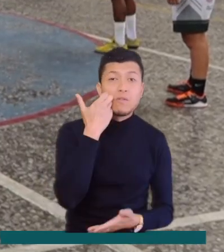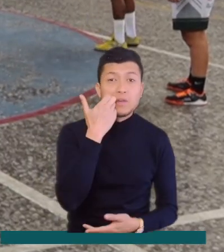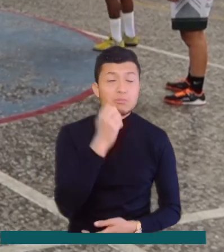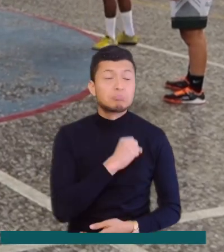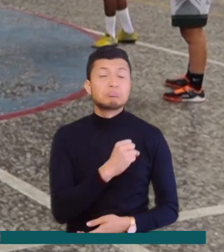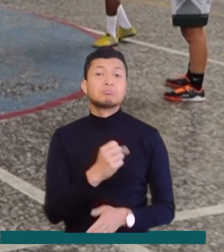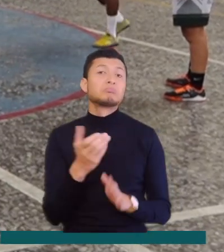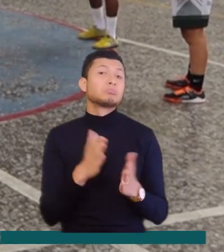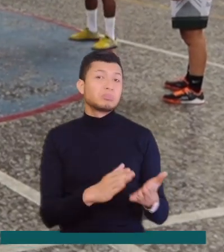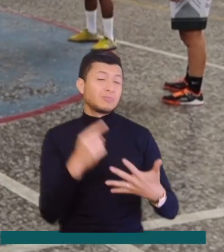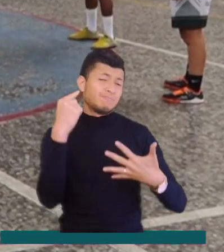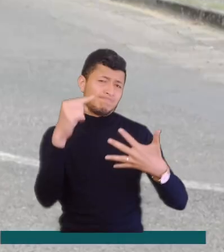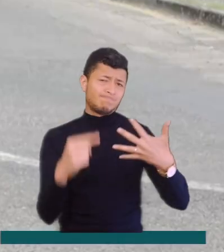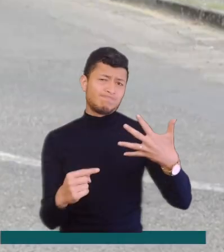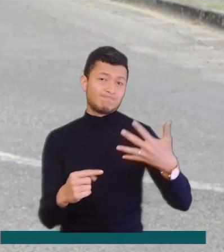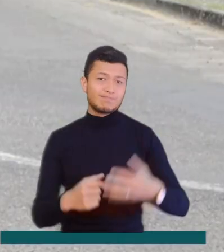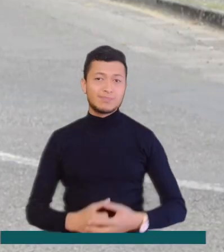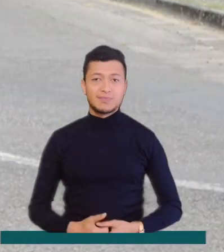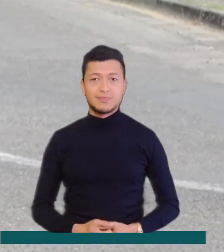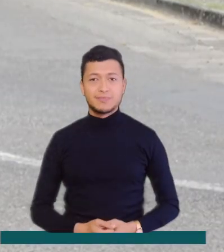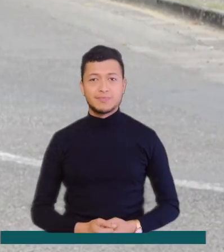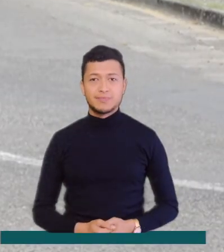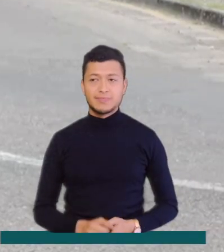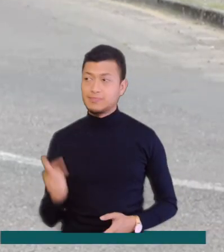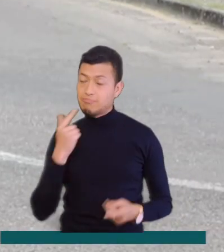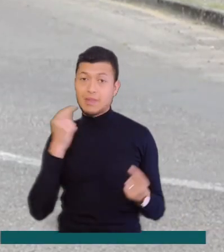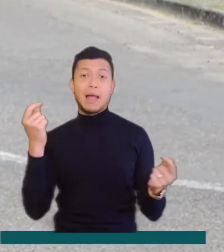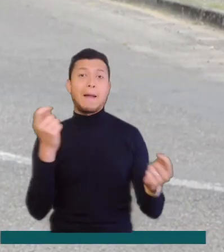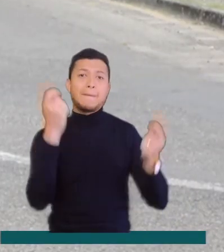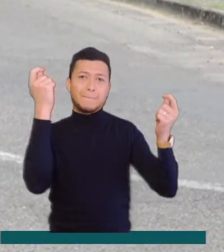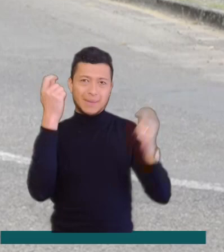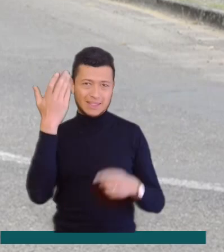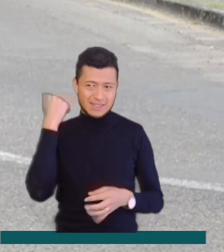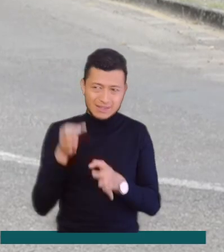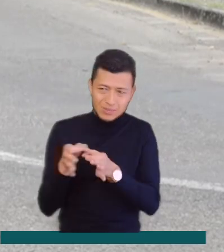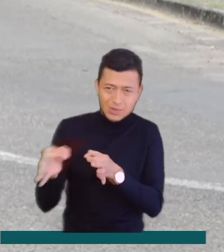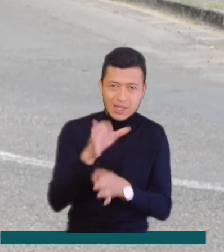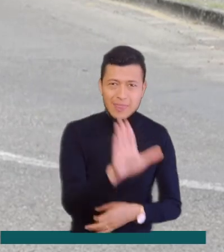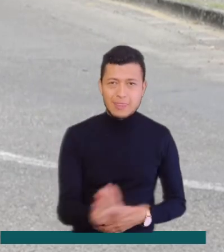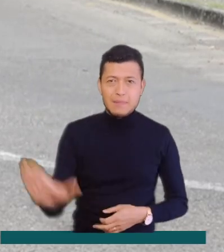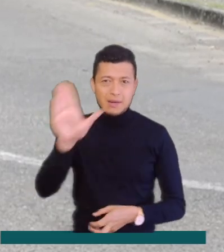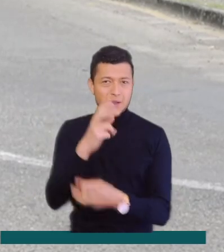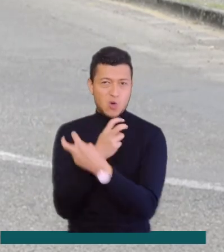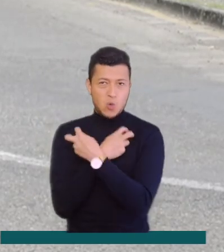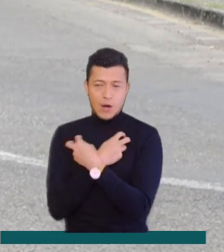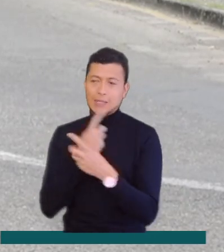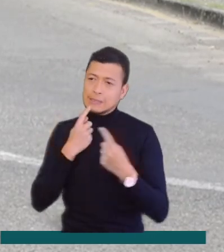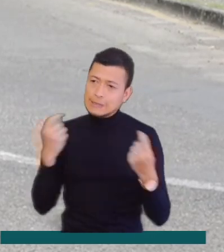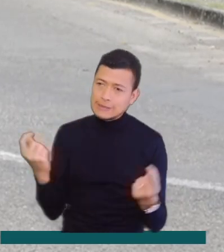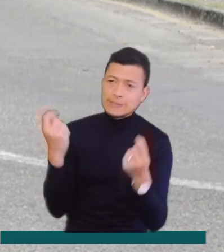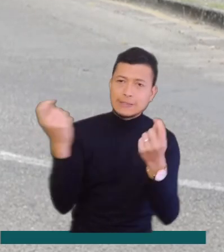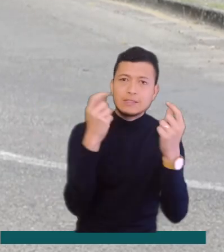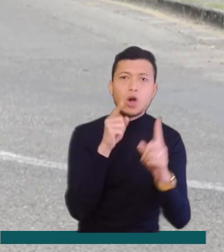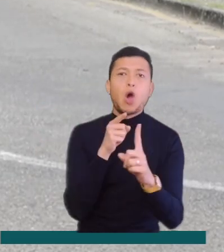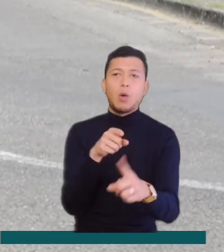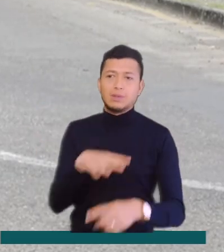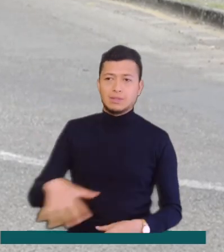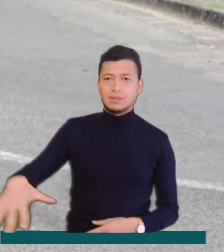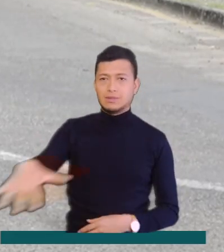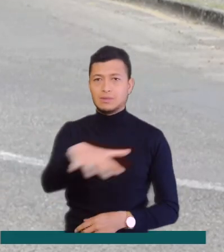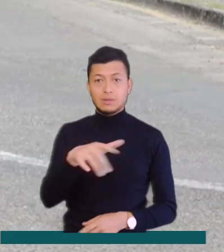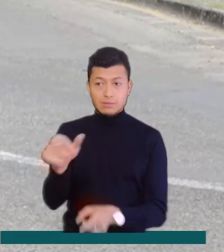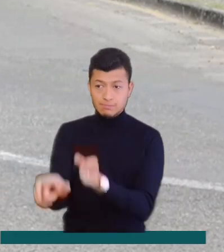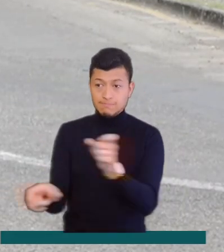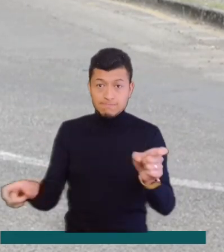llegar a ser mortales. A través de las campañas que se realizan en los diferentes municipios del departamento de Huila, se pretende que los